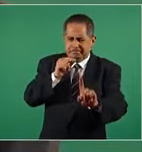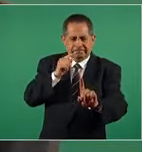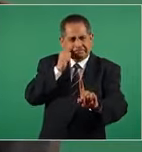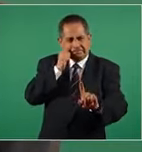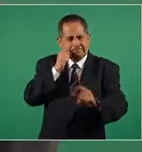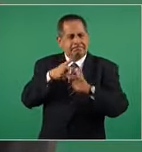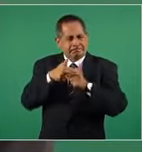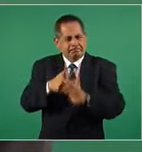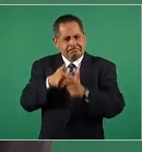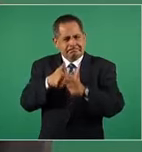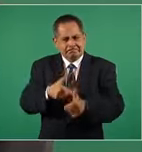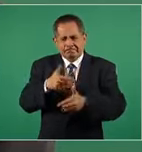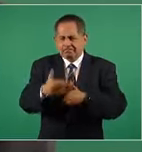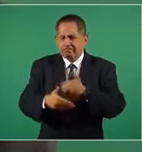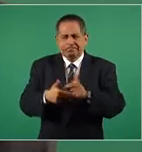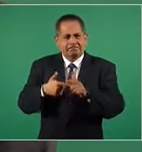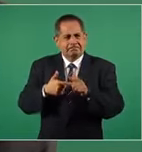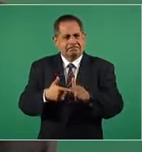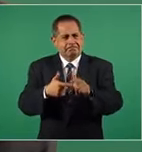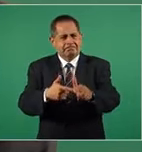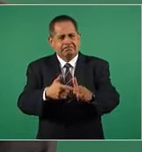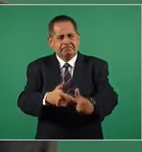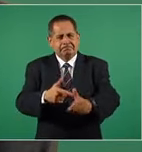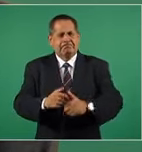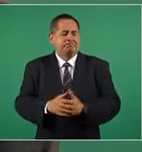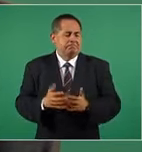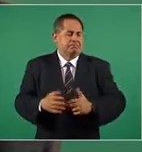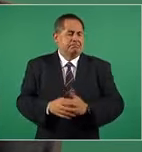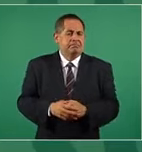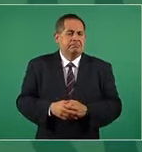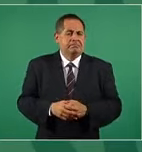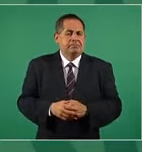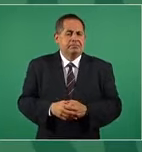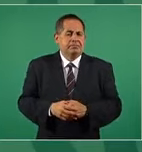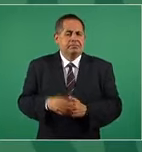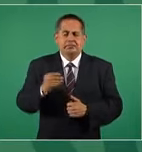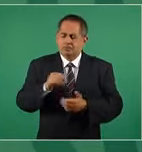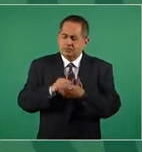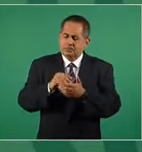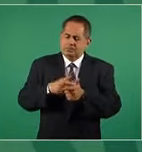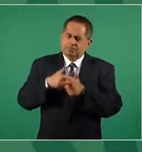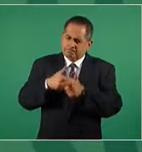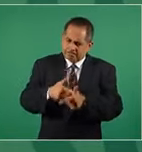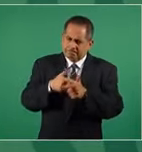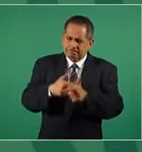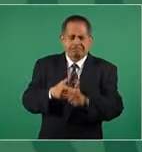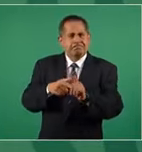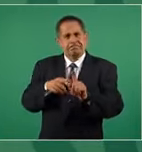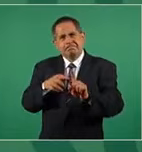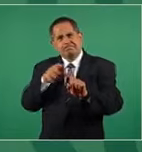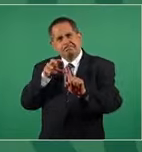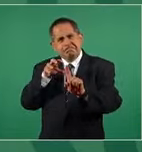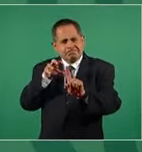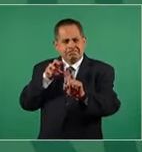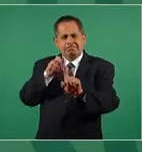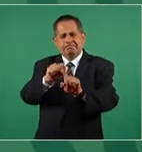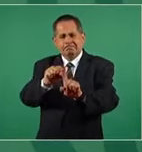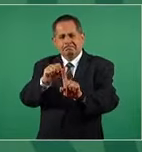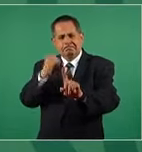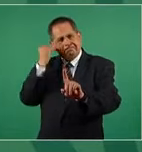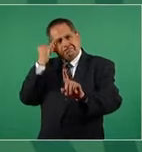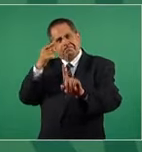Pero lo importante era caminar hacia el ideal,